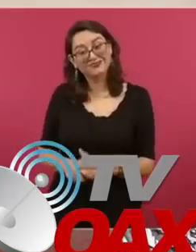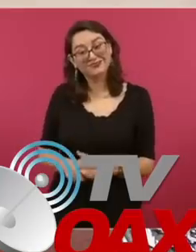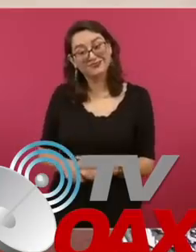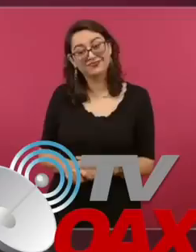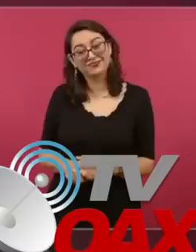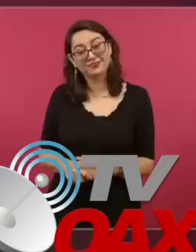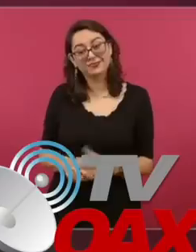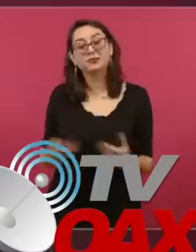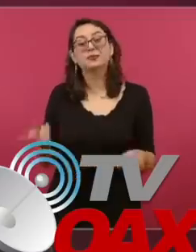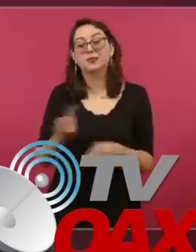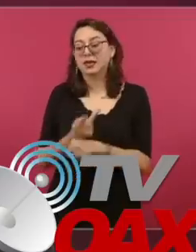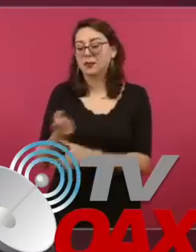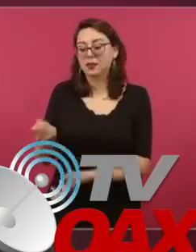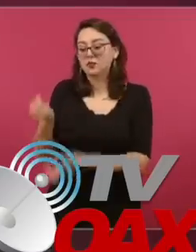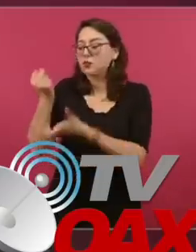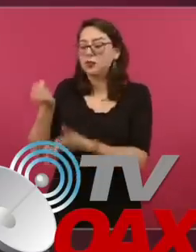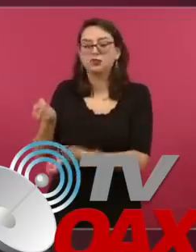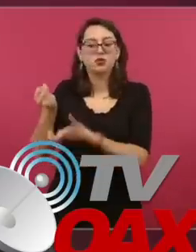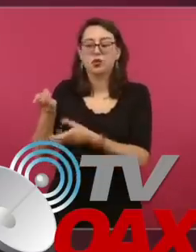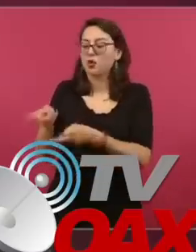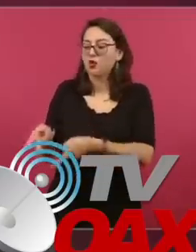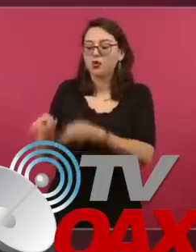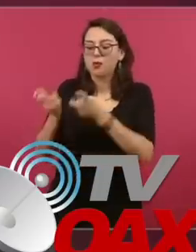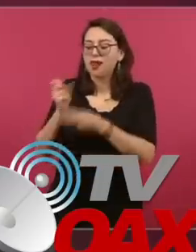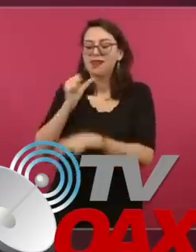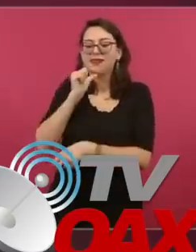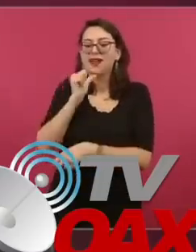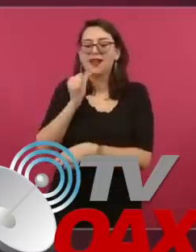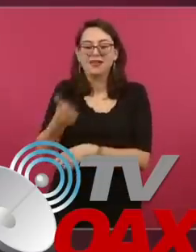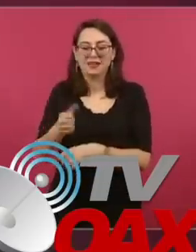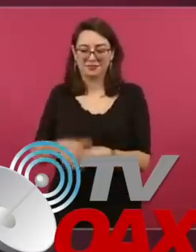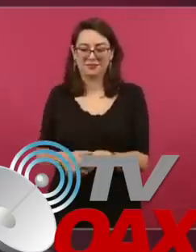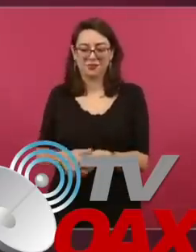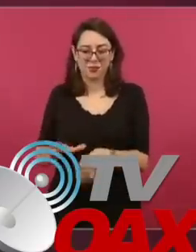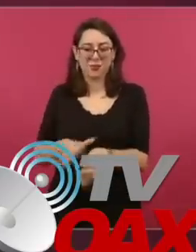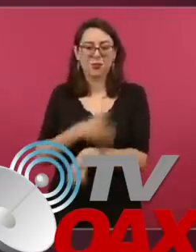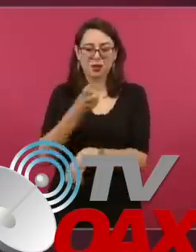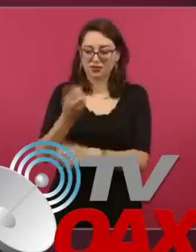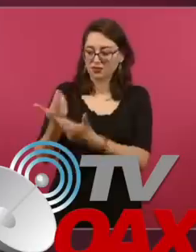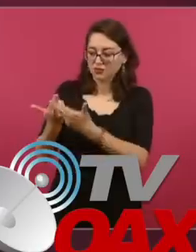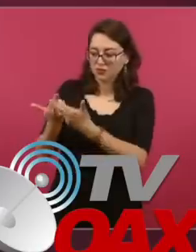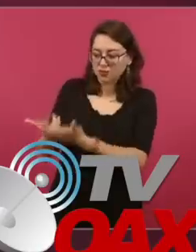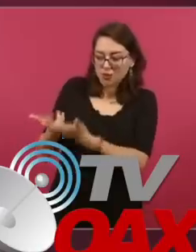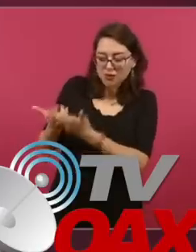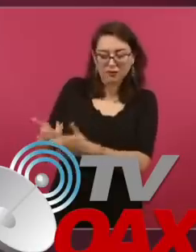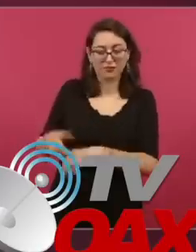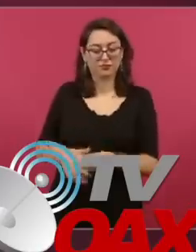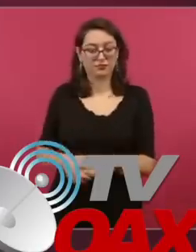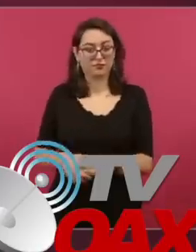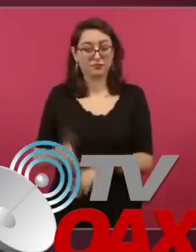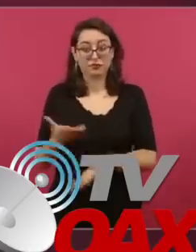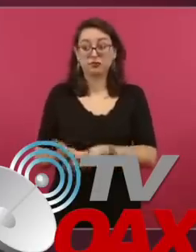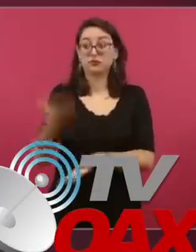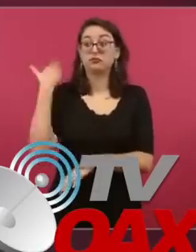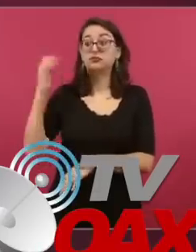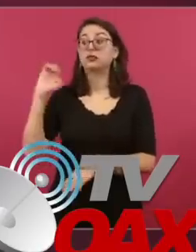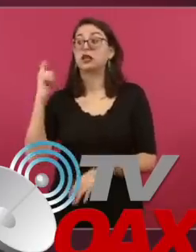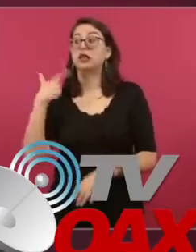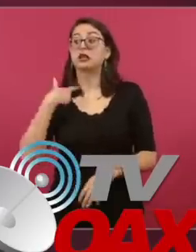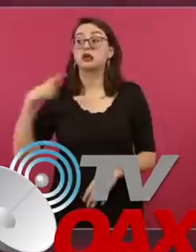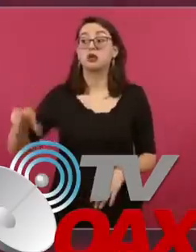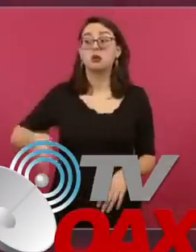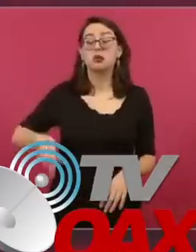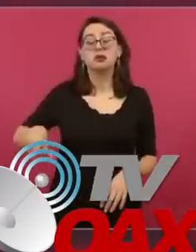Ya no se roban el dinero El problema de México No era la falta de presupuesto El problema de México Era la